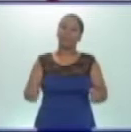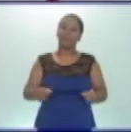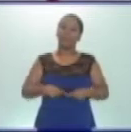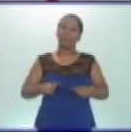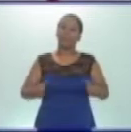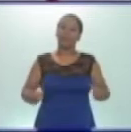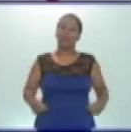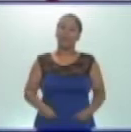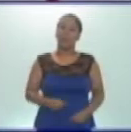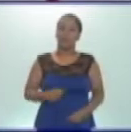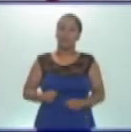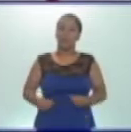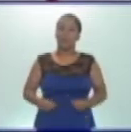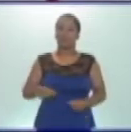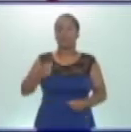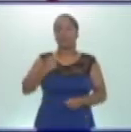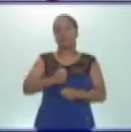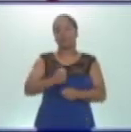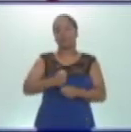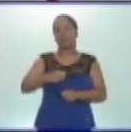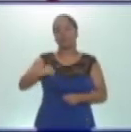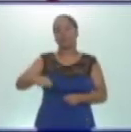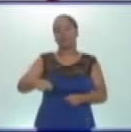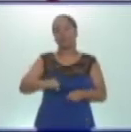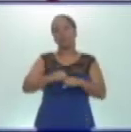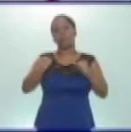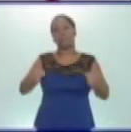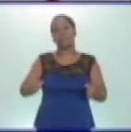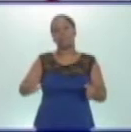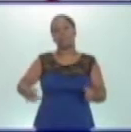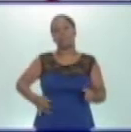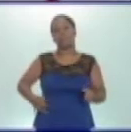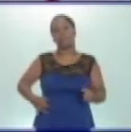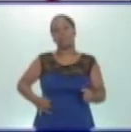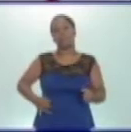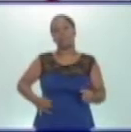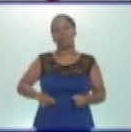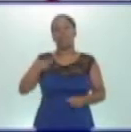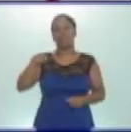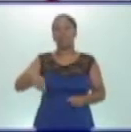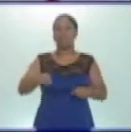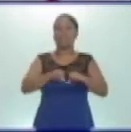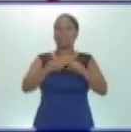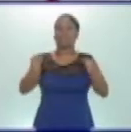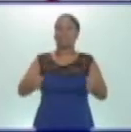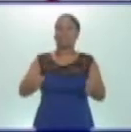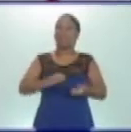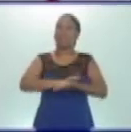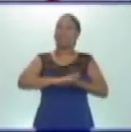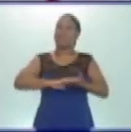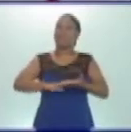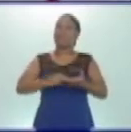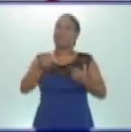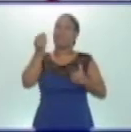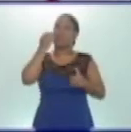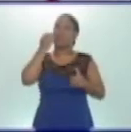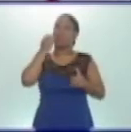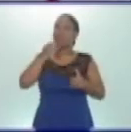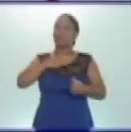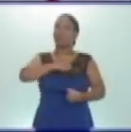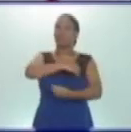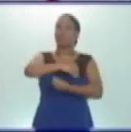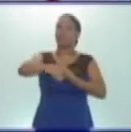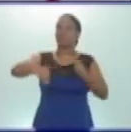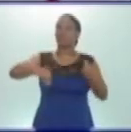supuesto, el sistema digestivo. Este sistema permite que los alimentos sean transformados en sustancias